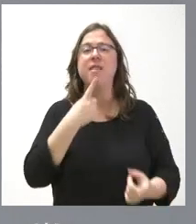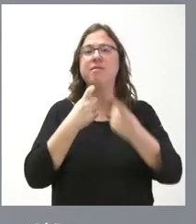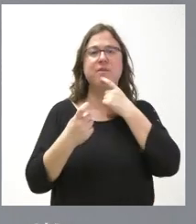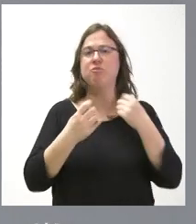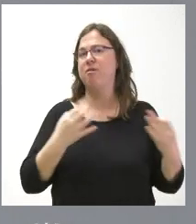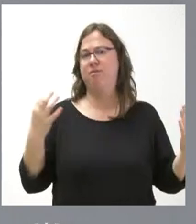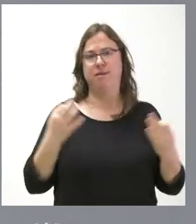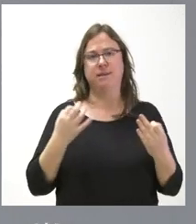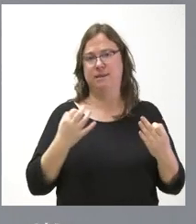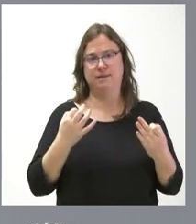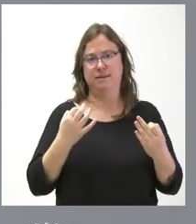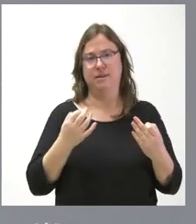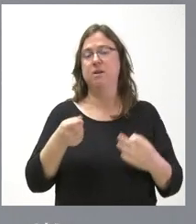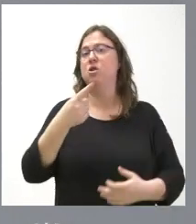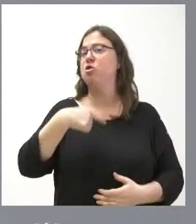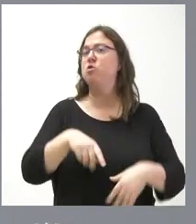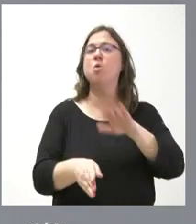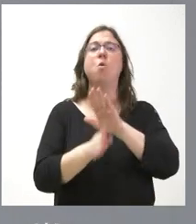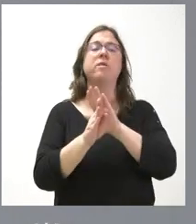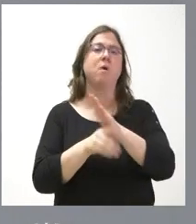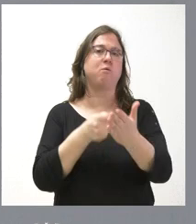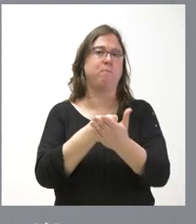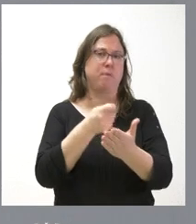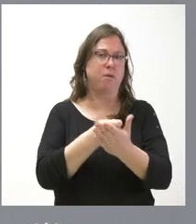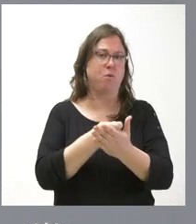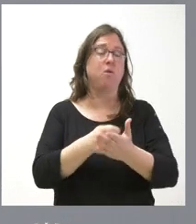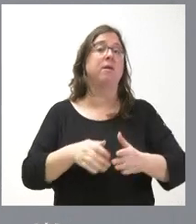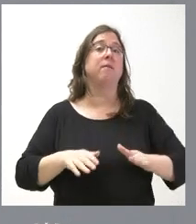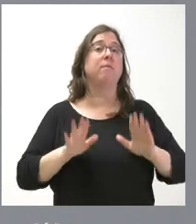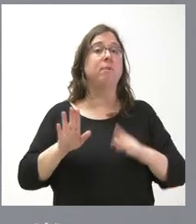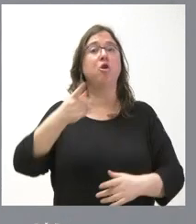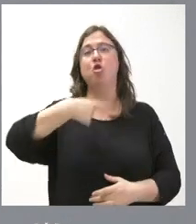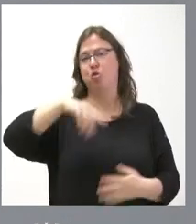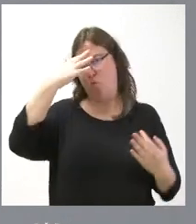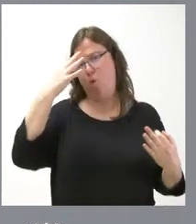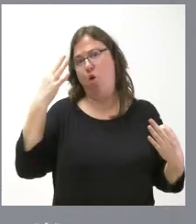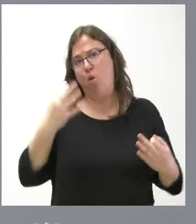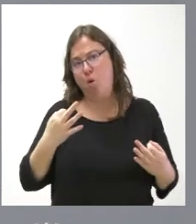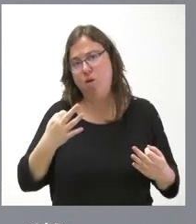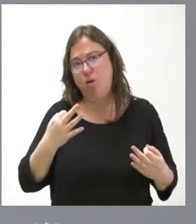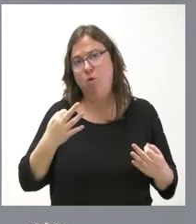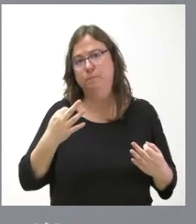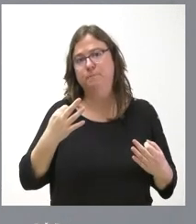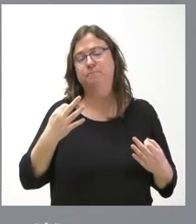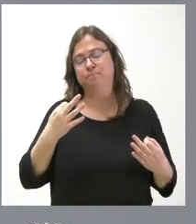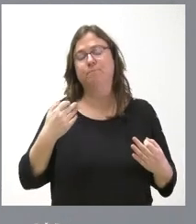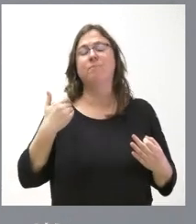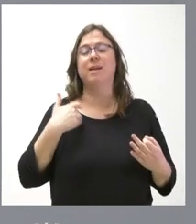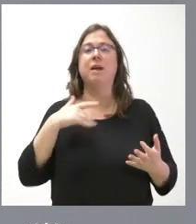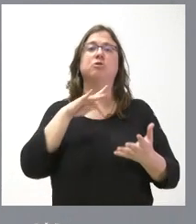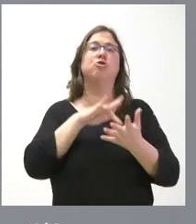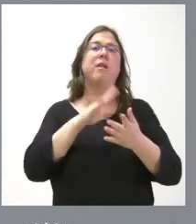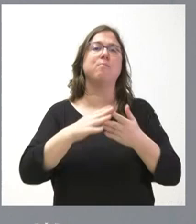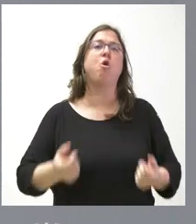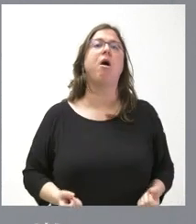que seguimos con este pago, pero, sin embargo, nosotros, lógicamente, estamos ya incurriendo en